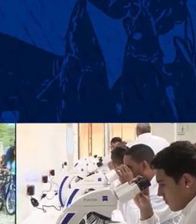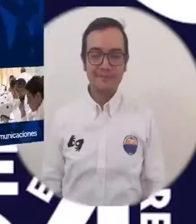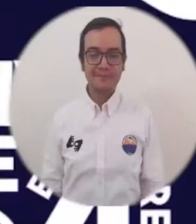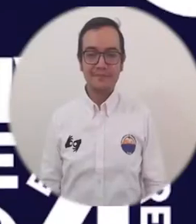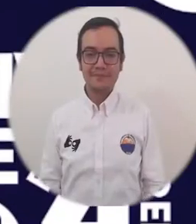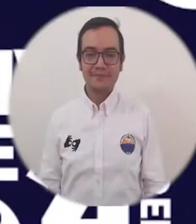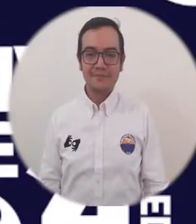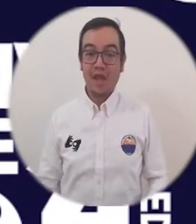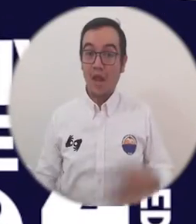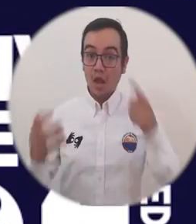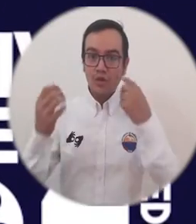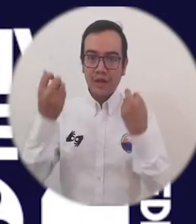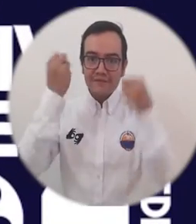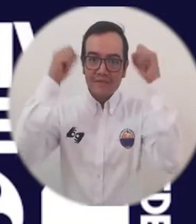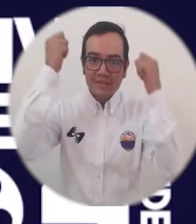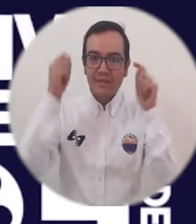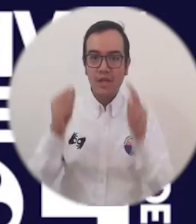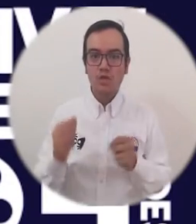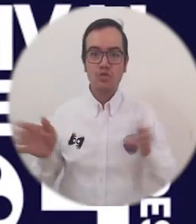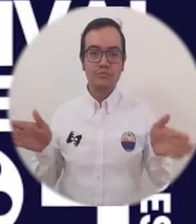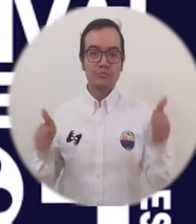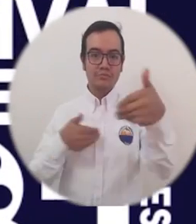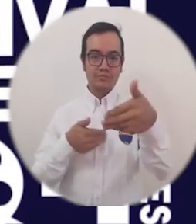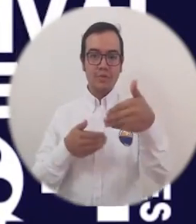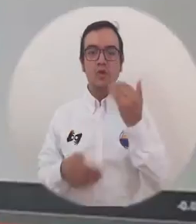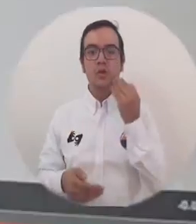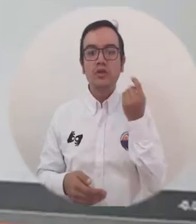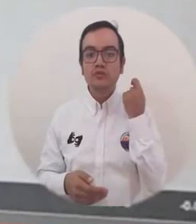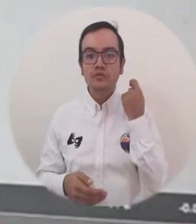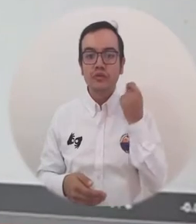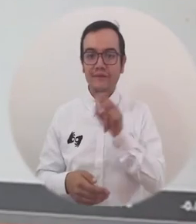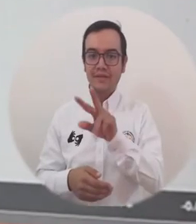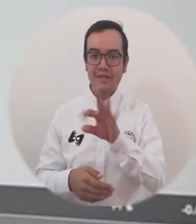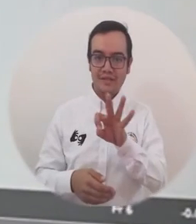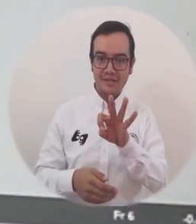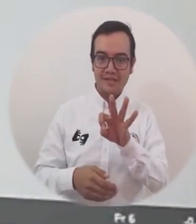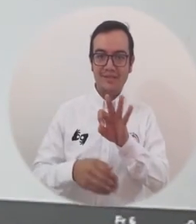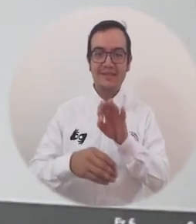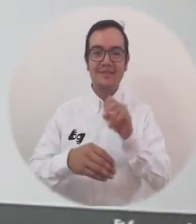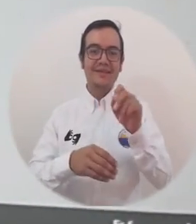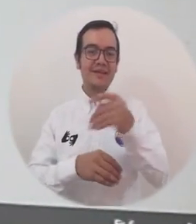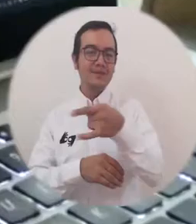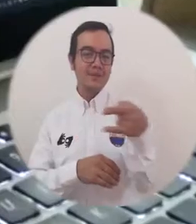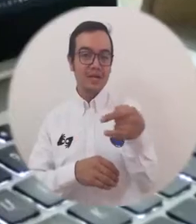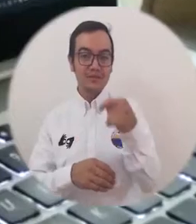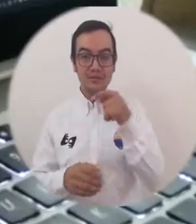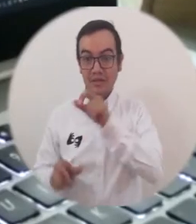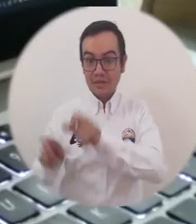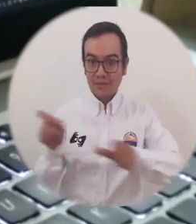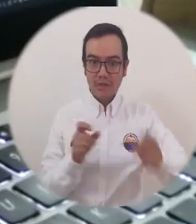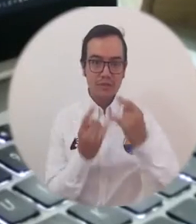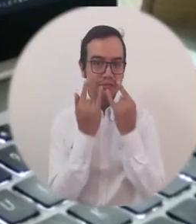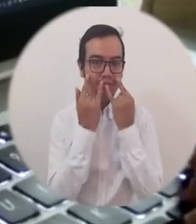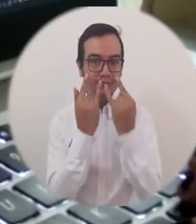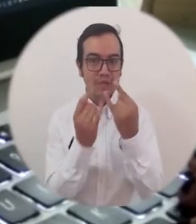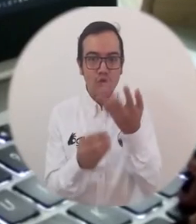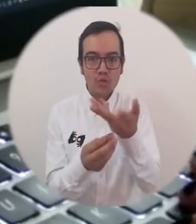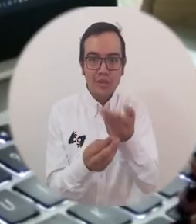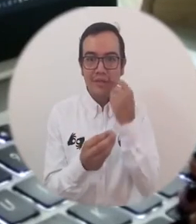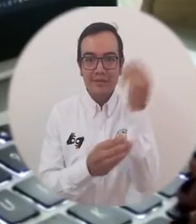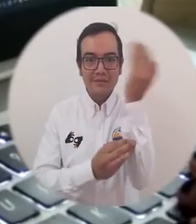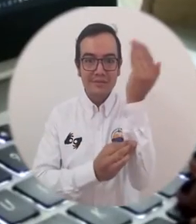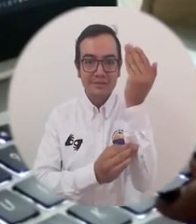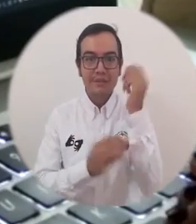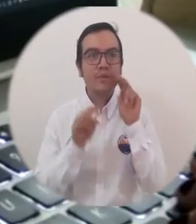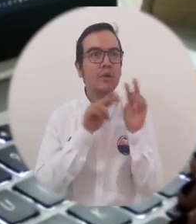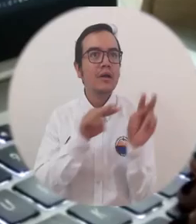Con el lanzamiento del Festival de Cine en Cuatro Paredes el pasado 23 de marzo, los amantes del séptimo arte encontraron una vitrina virtual